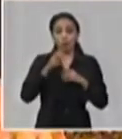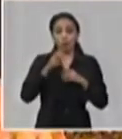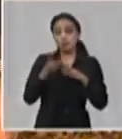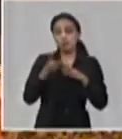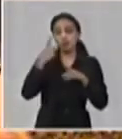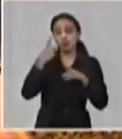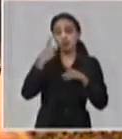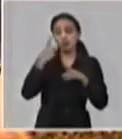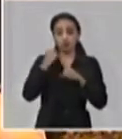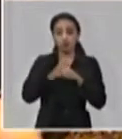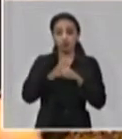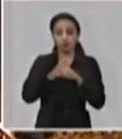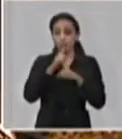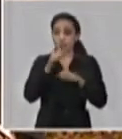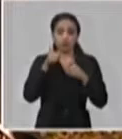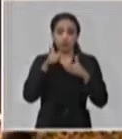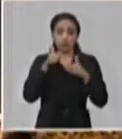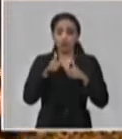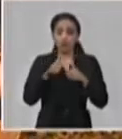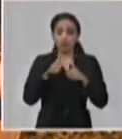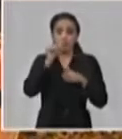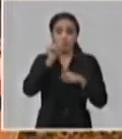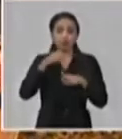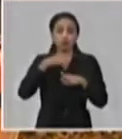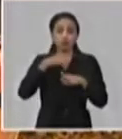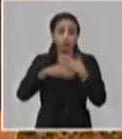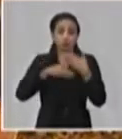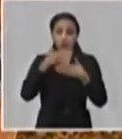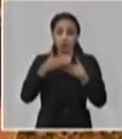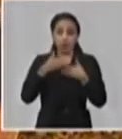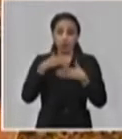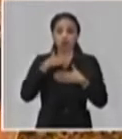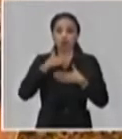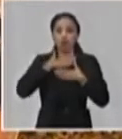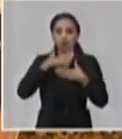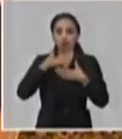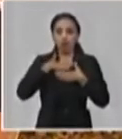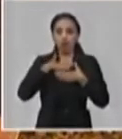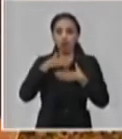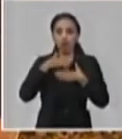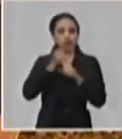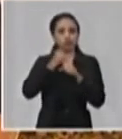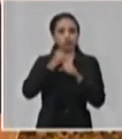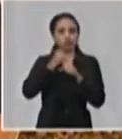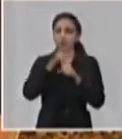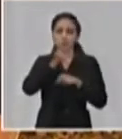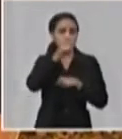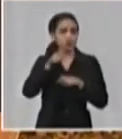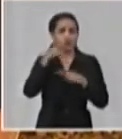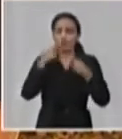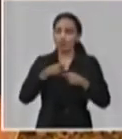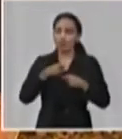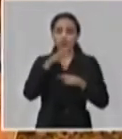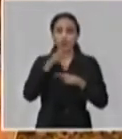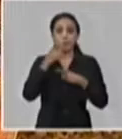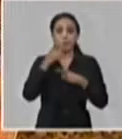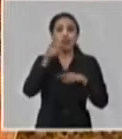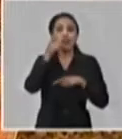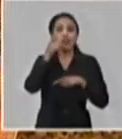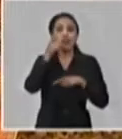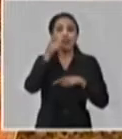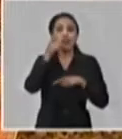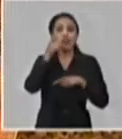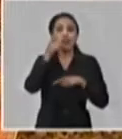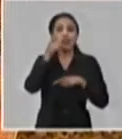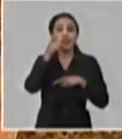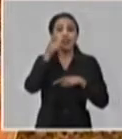que es incorrecta, que las personas con cuadros respiratorios andan por ahí por el centro de trabajo, pero cualquiera de nosotros lo tiene. Pero en la vigilancia que tenemos en